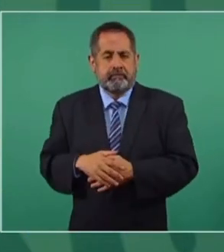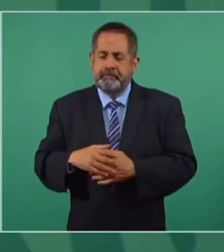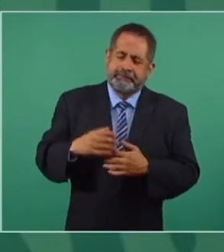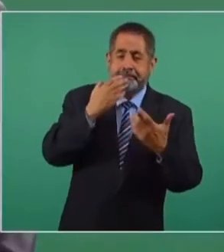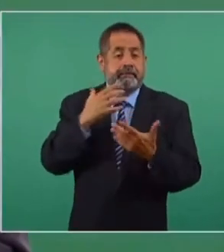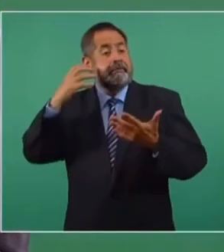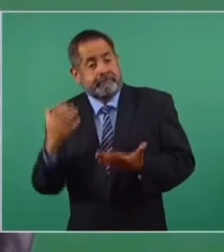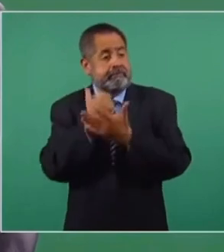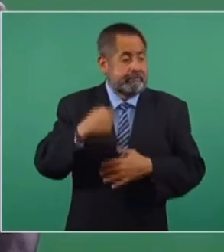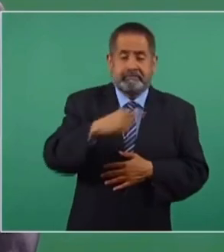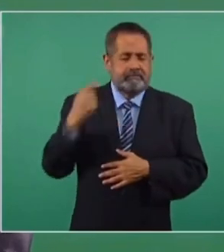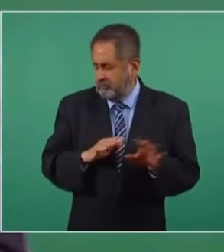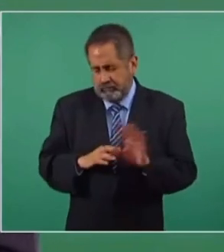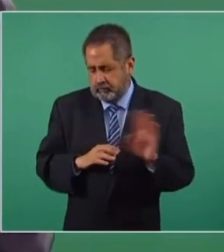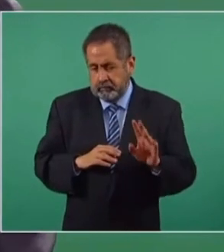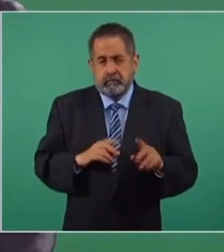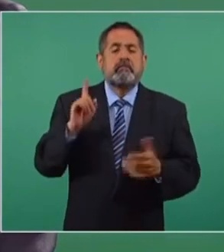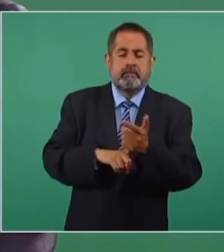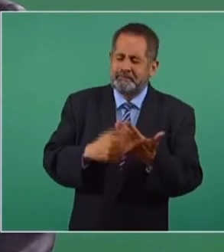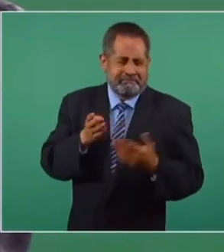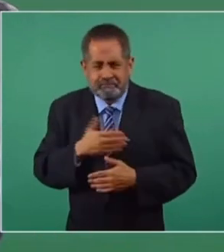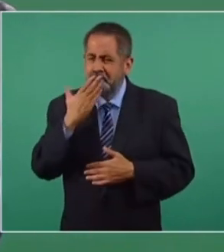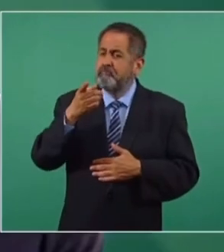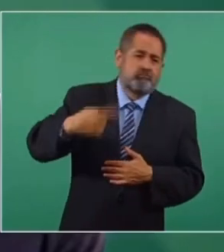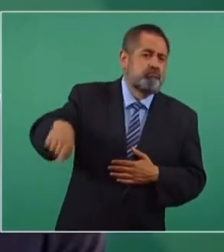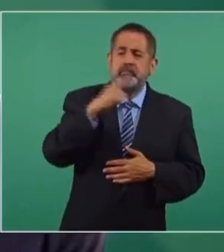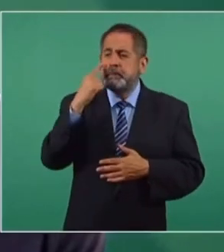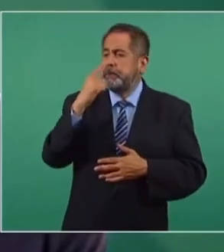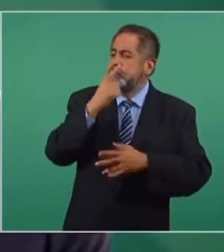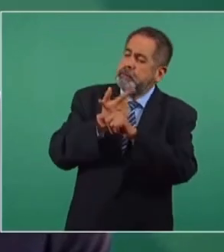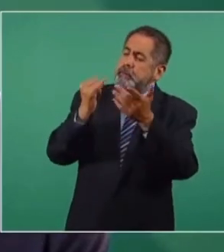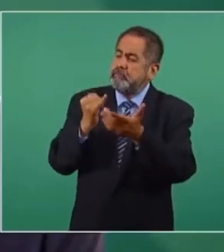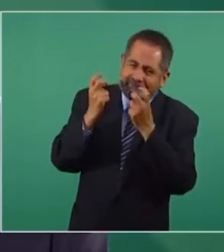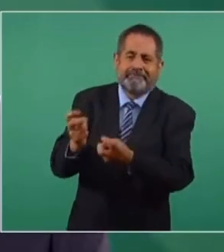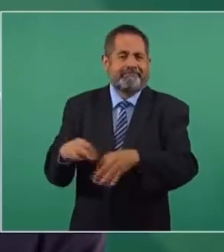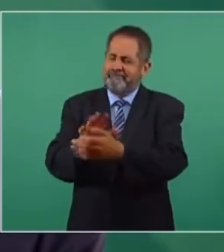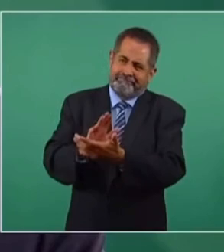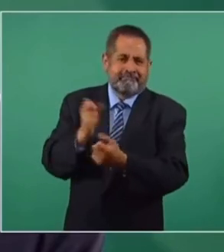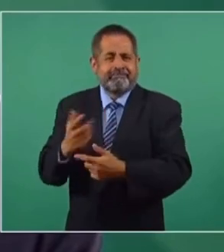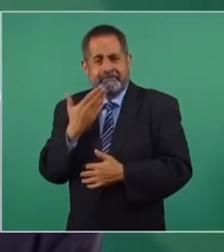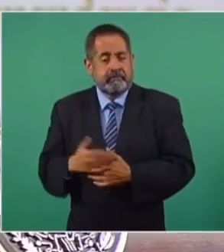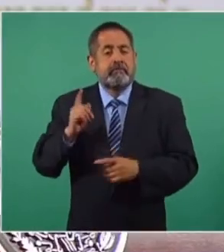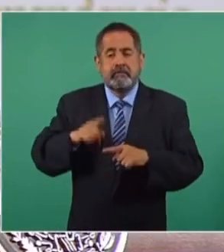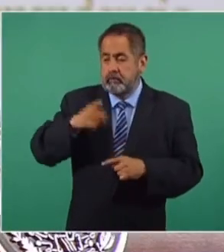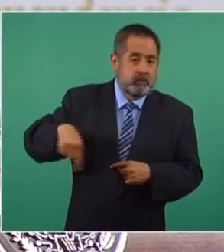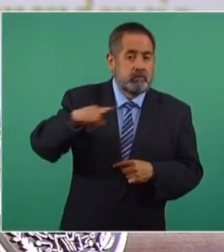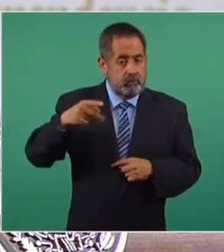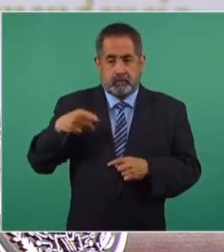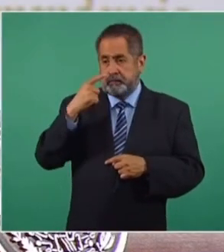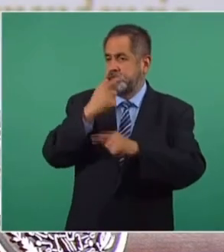gana, quién pierde. Vamos a celebrar el ejercicio democrático. El que de manera